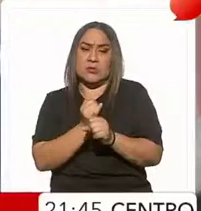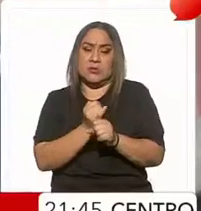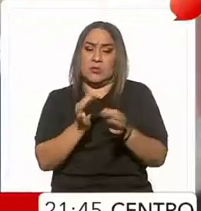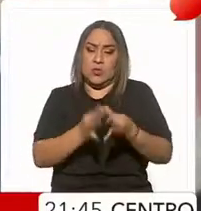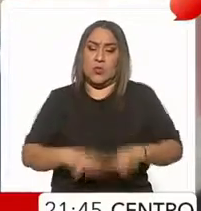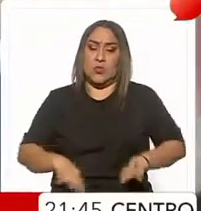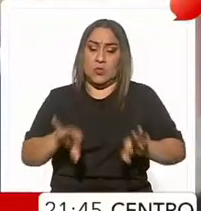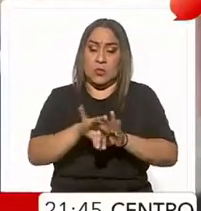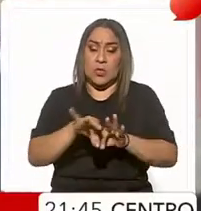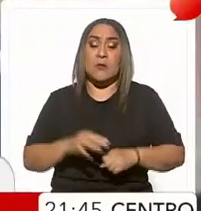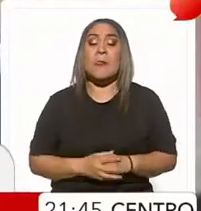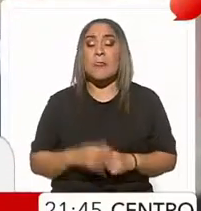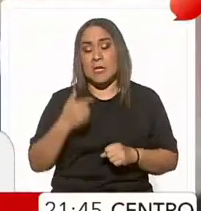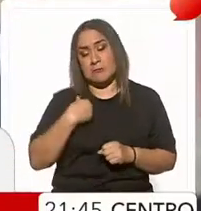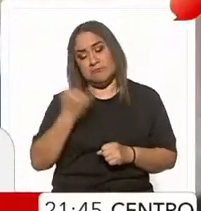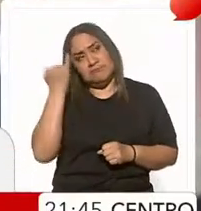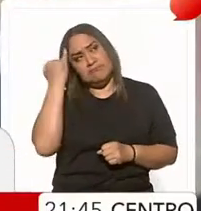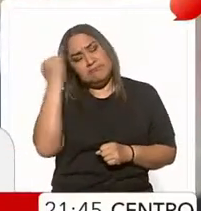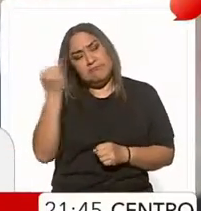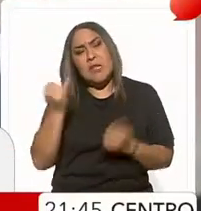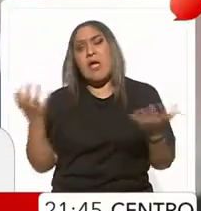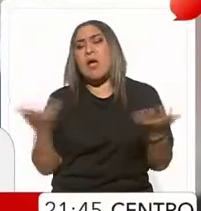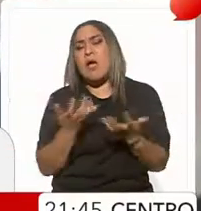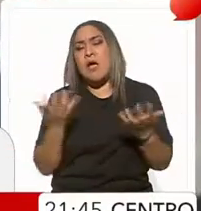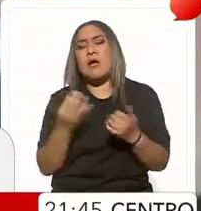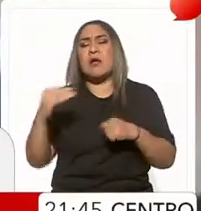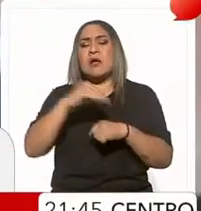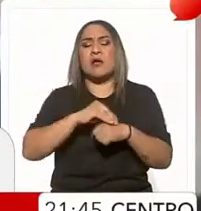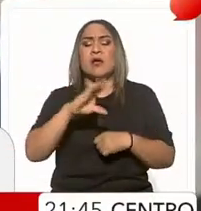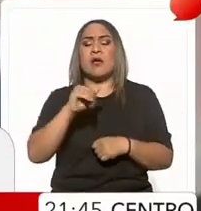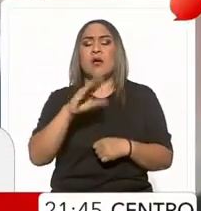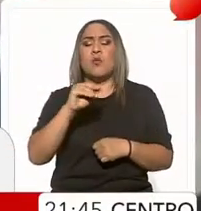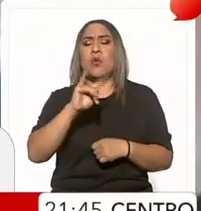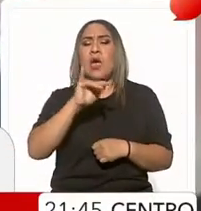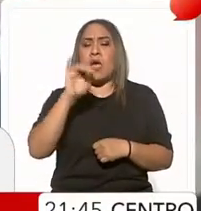Voy a impulsar el desarrollo de cabotaje,